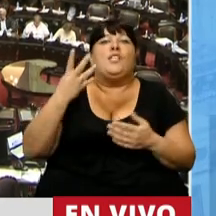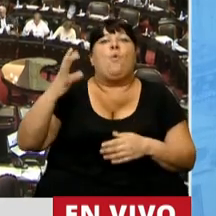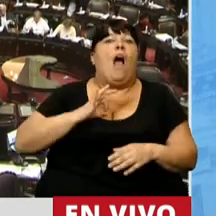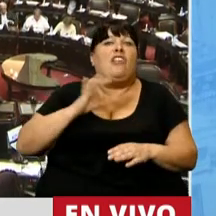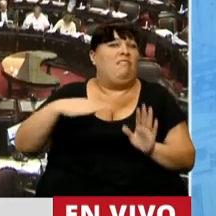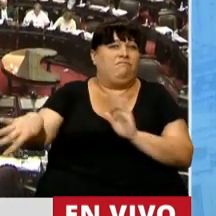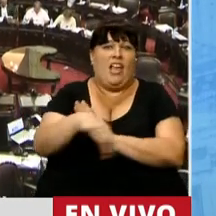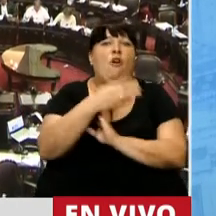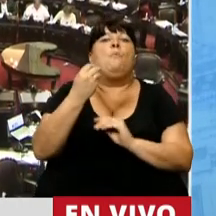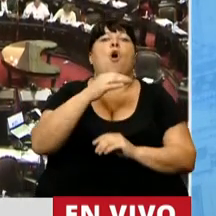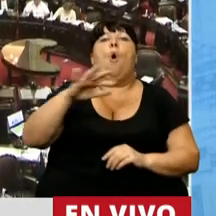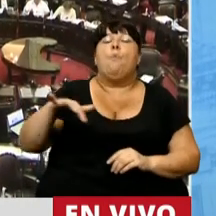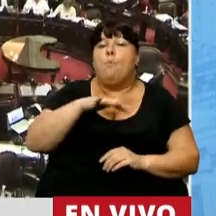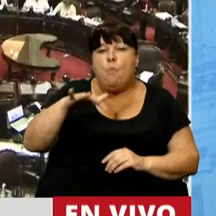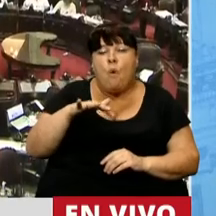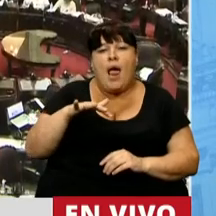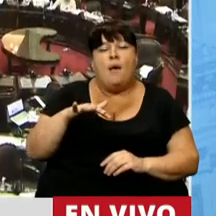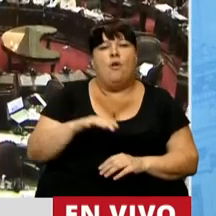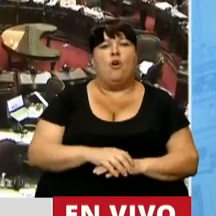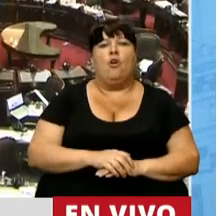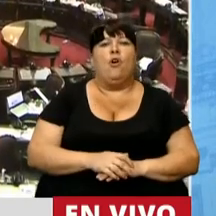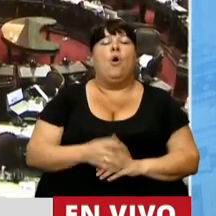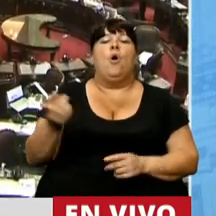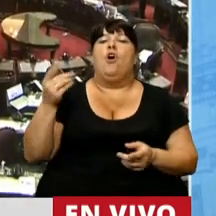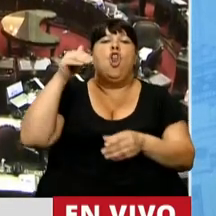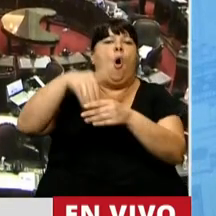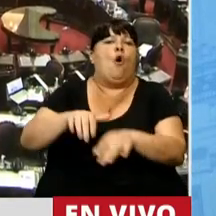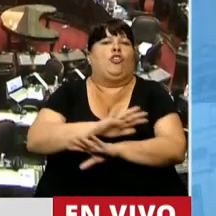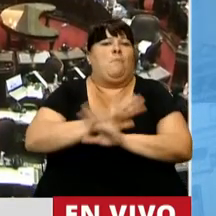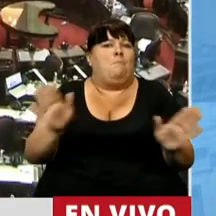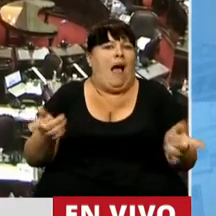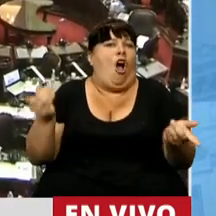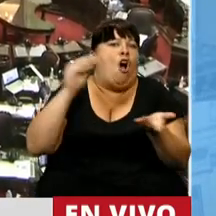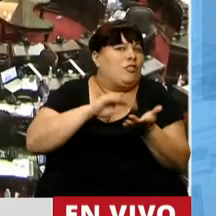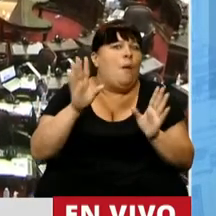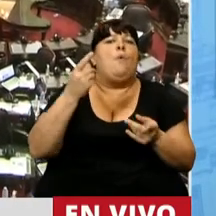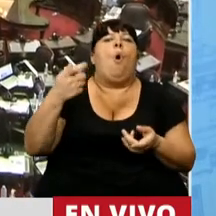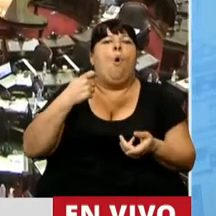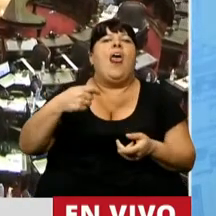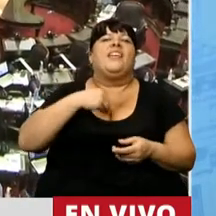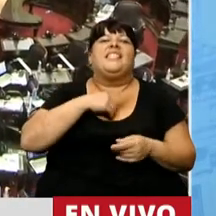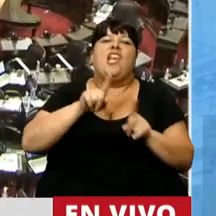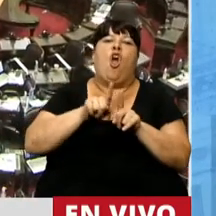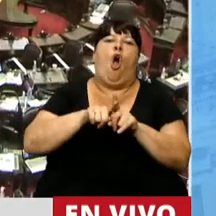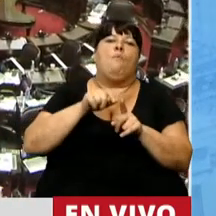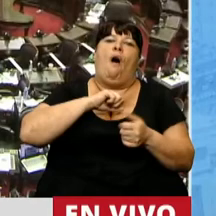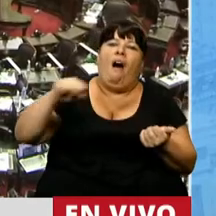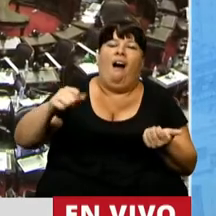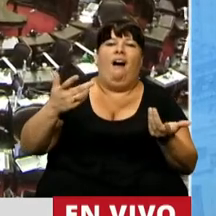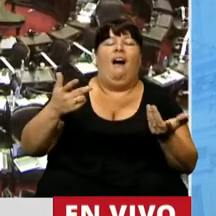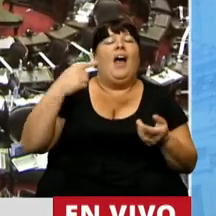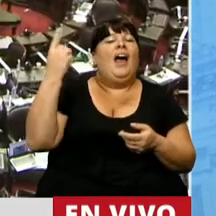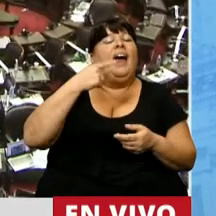cuatro años porque el pueblo no los volvió a votar porque los jubilados se sintieron defraudados y